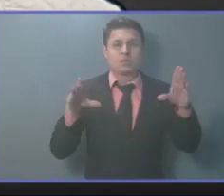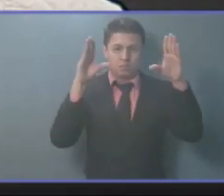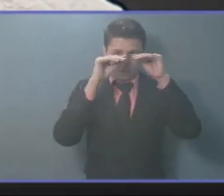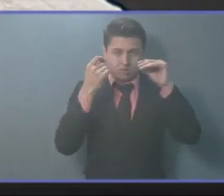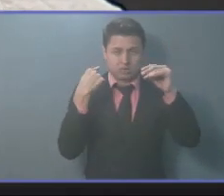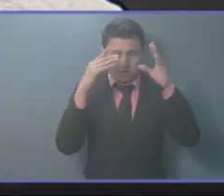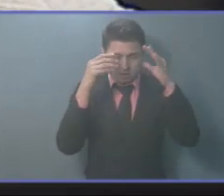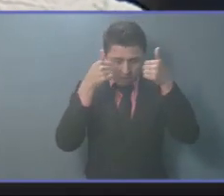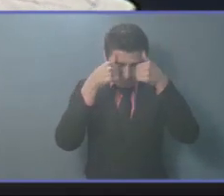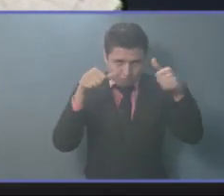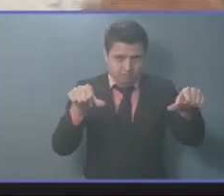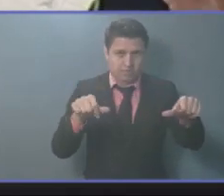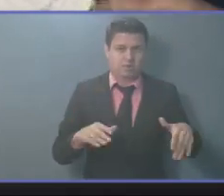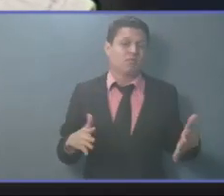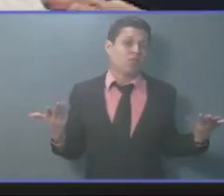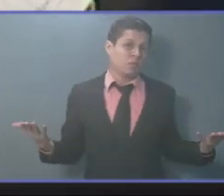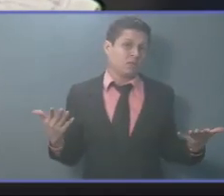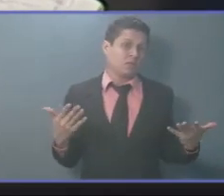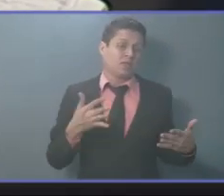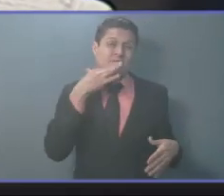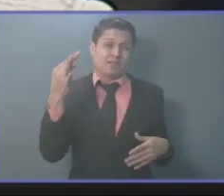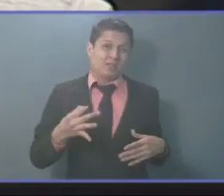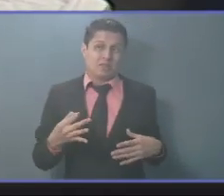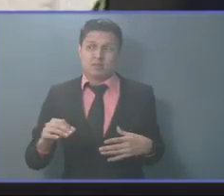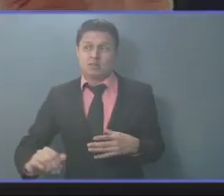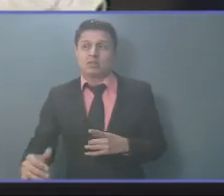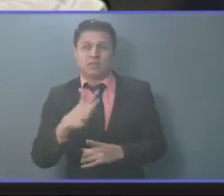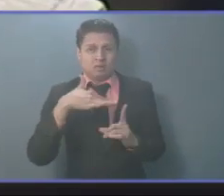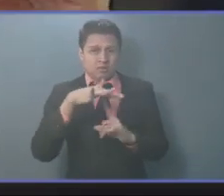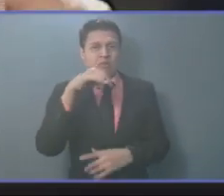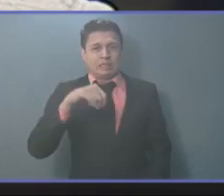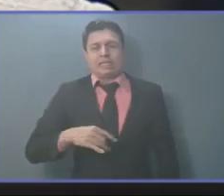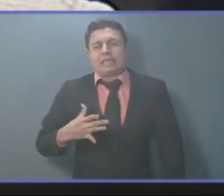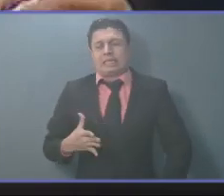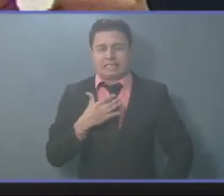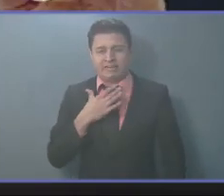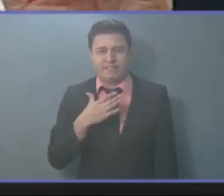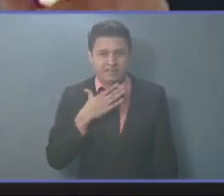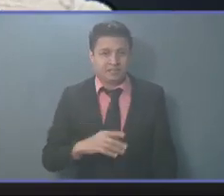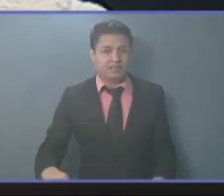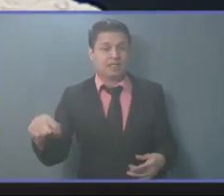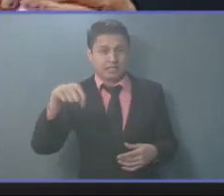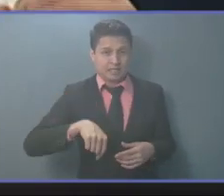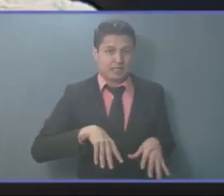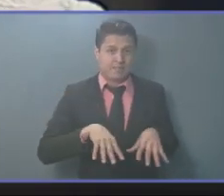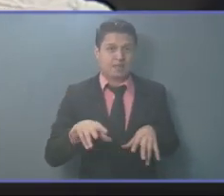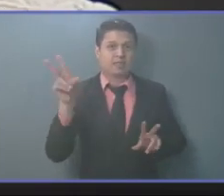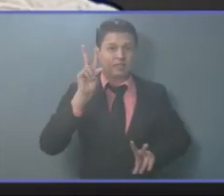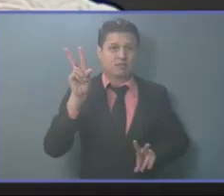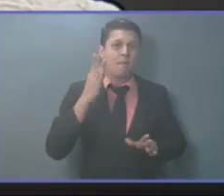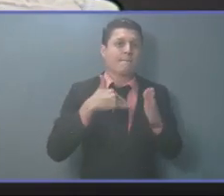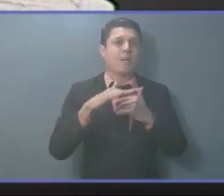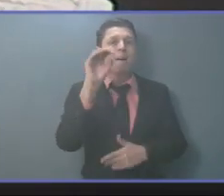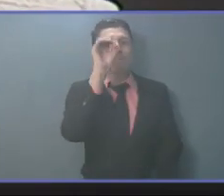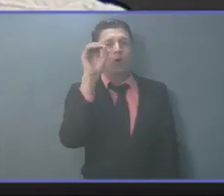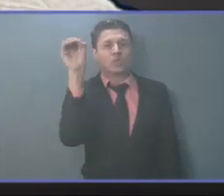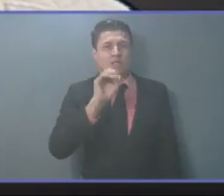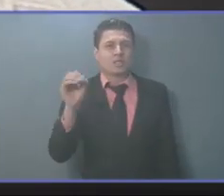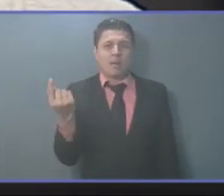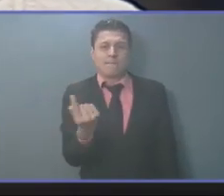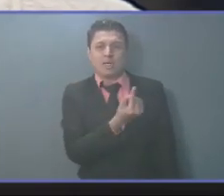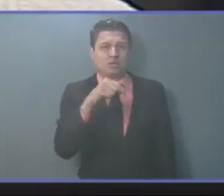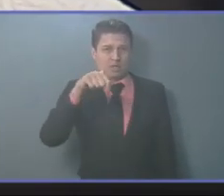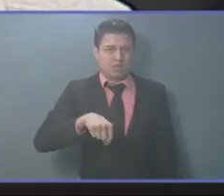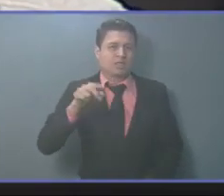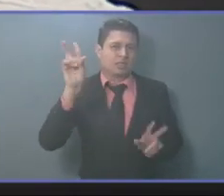aprobado porque francamente aquí se concentra la mayor población y aquí se